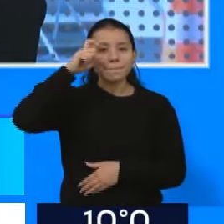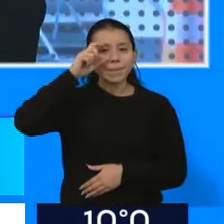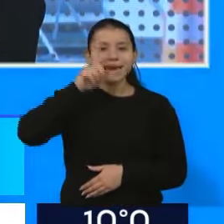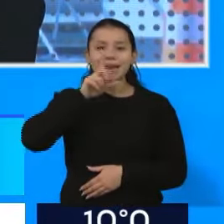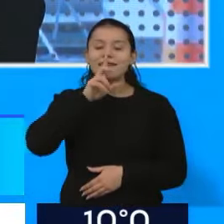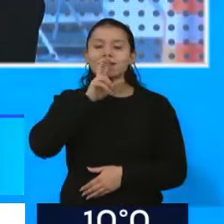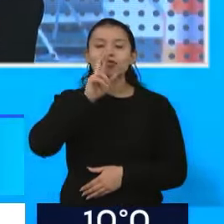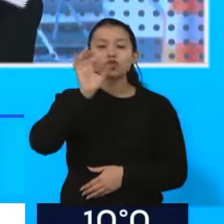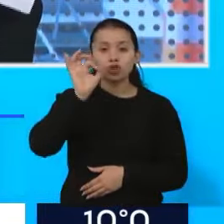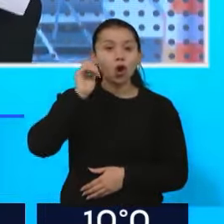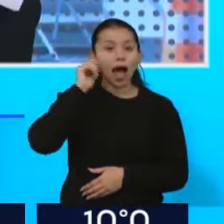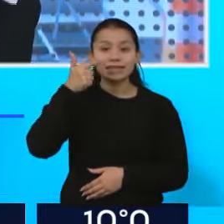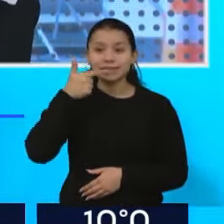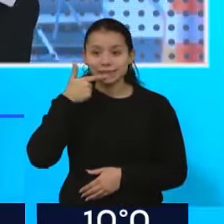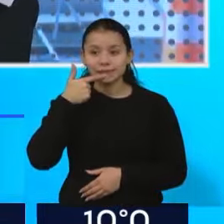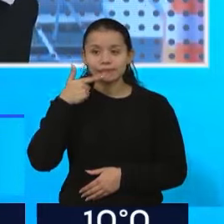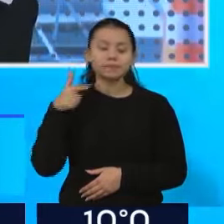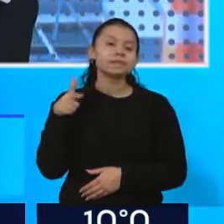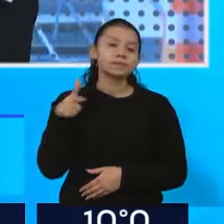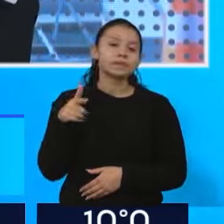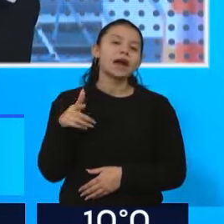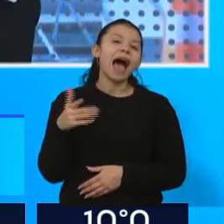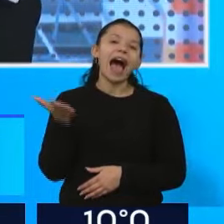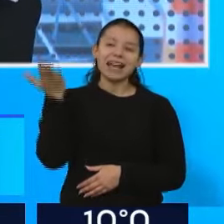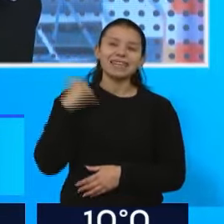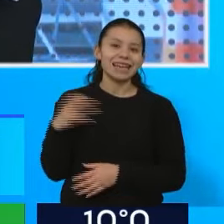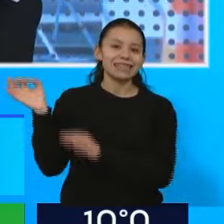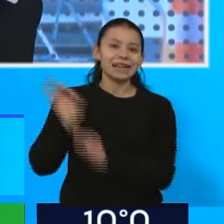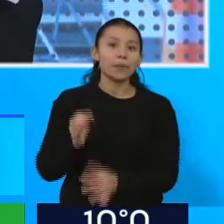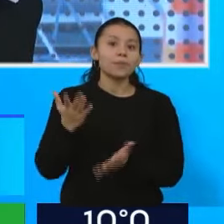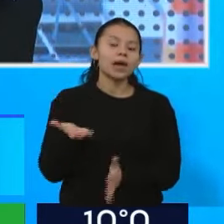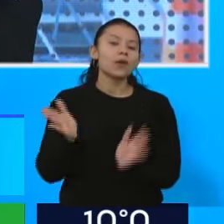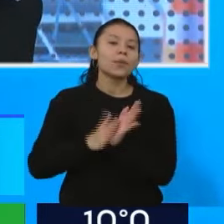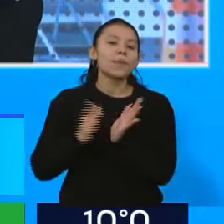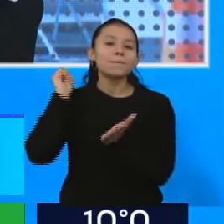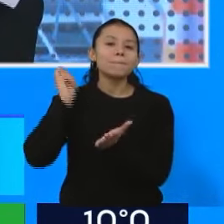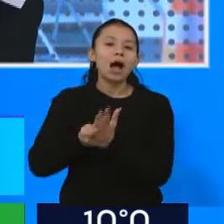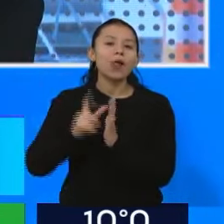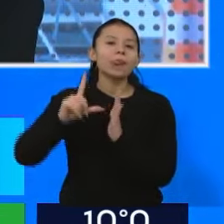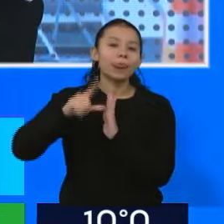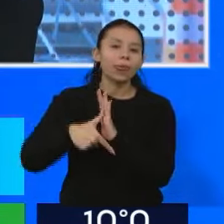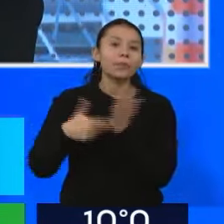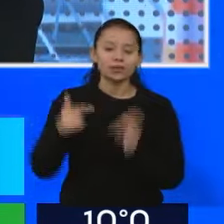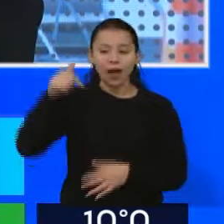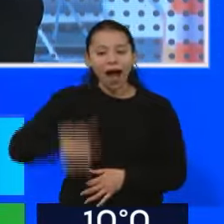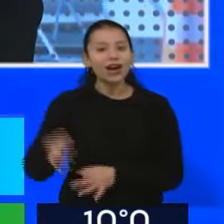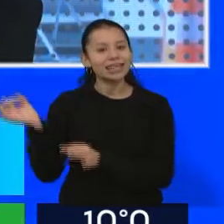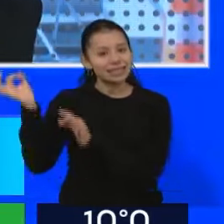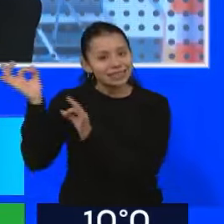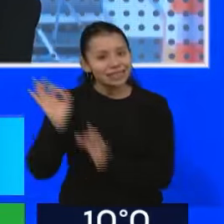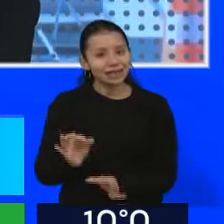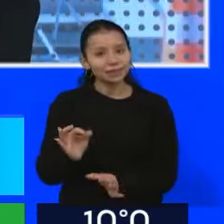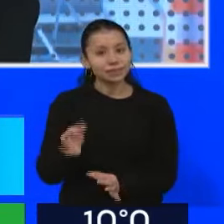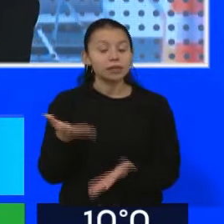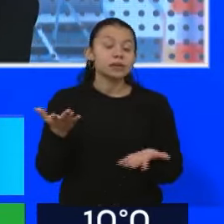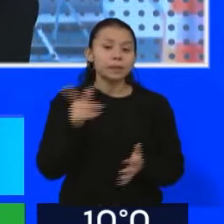bueno, por una demora en los pagos que comenzaron el viernes, recién pudo arribar hoy a la Argentina, debería solucionarse el problema,